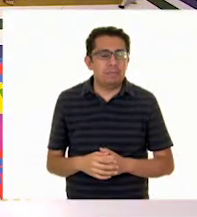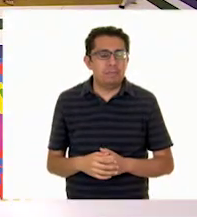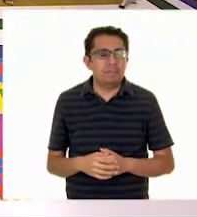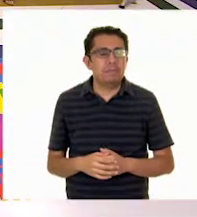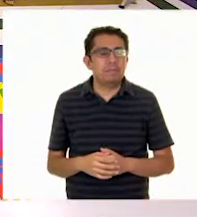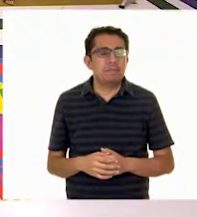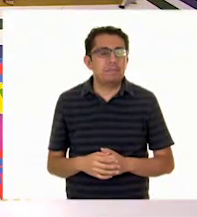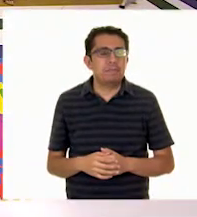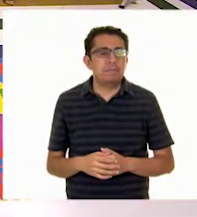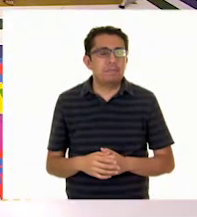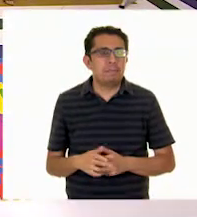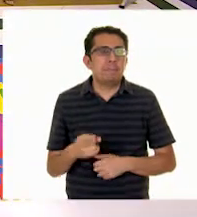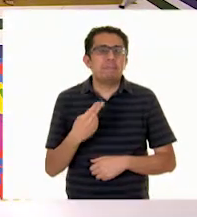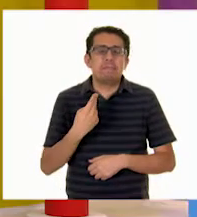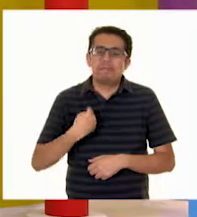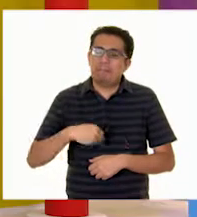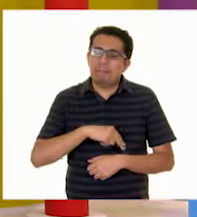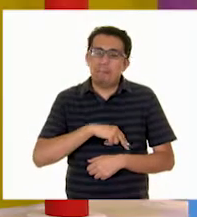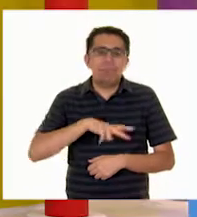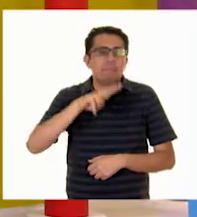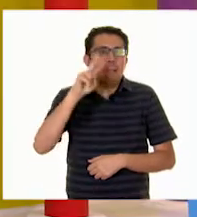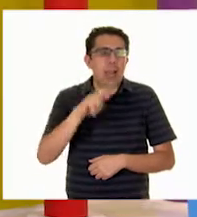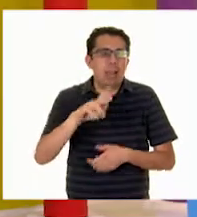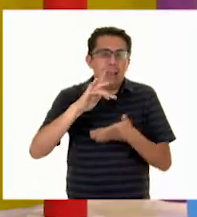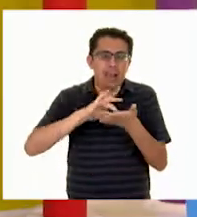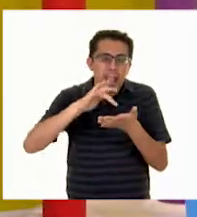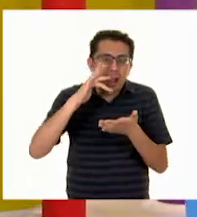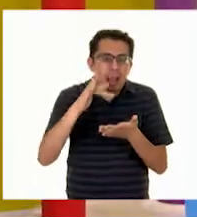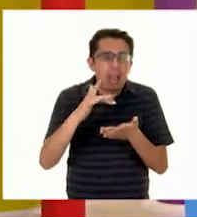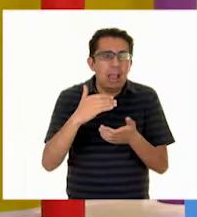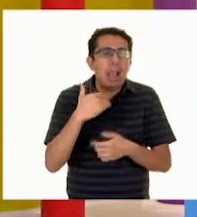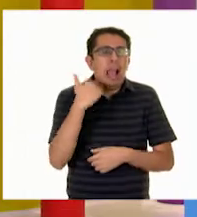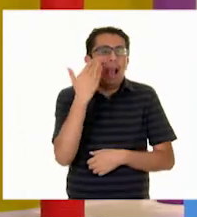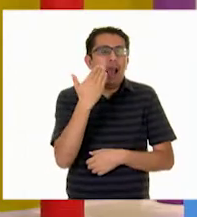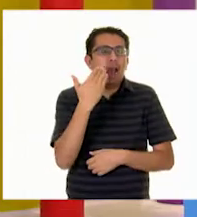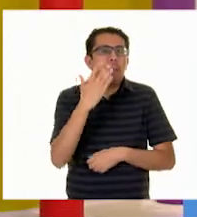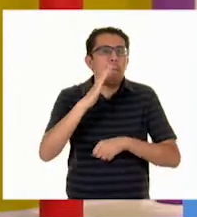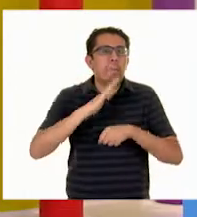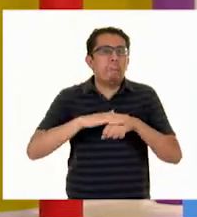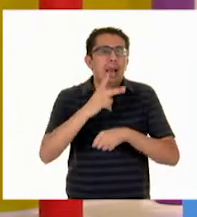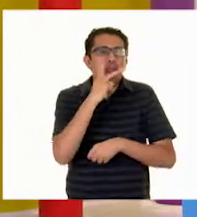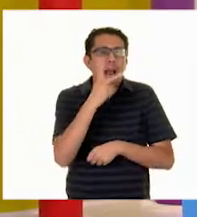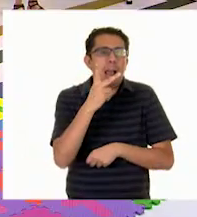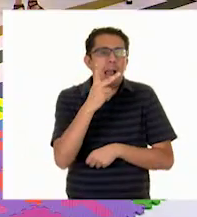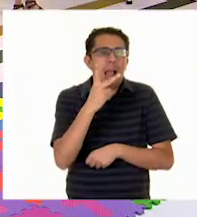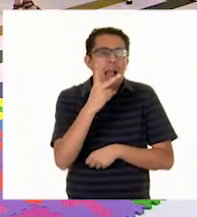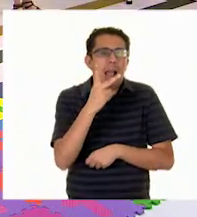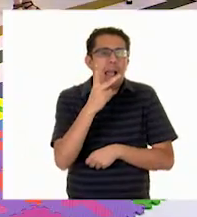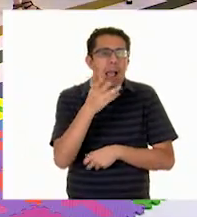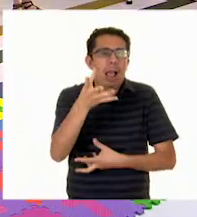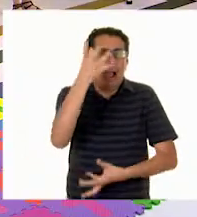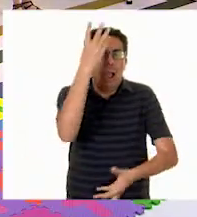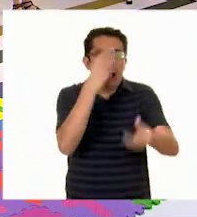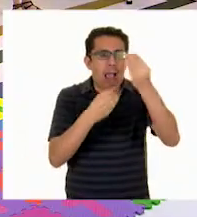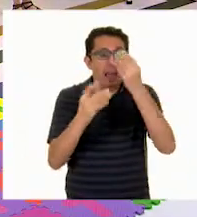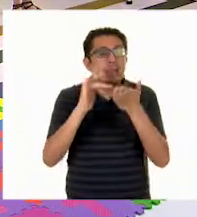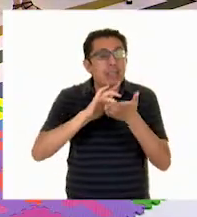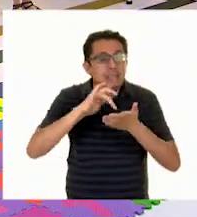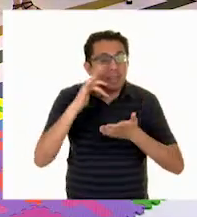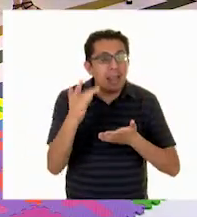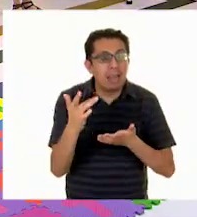Ay, pues nosotros sí les agradecemos mucho Y también nos gustaría aprender muchas más palabras Así es, gracias